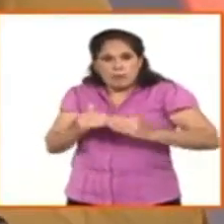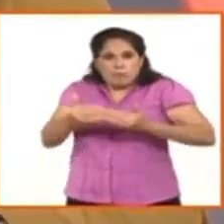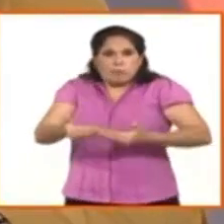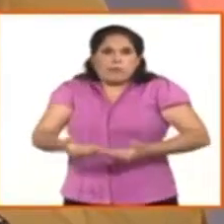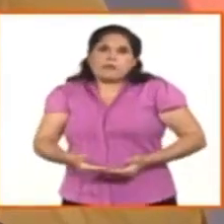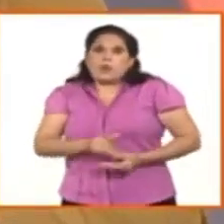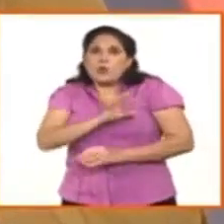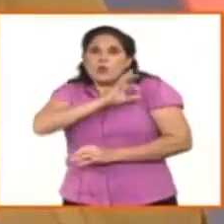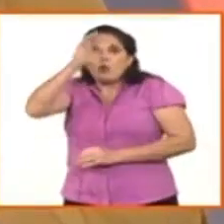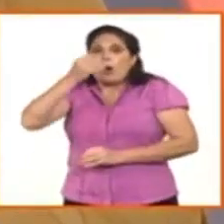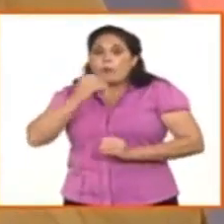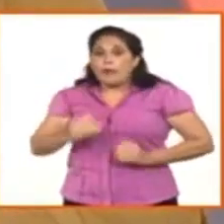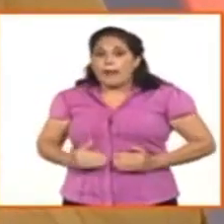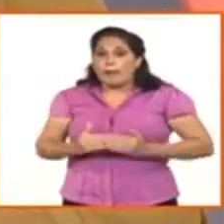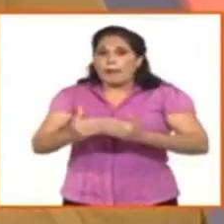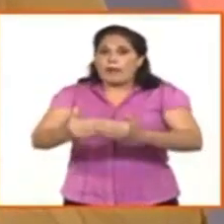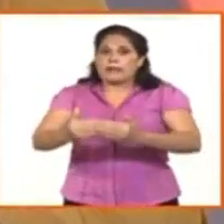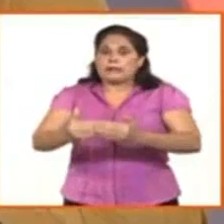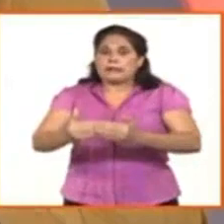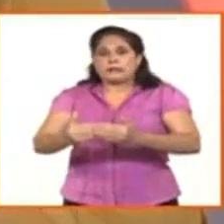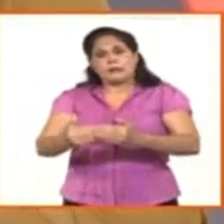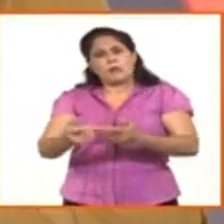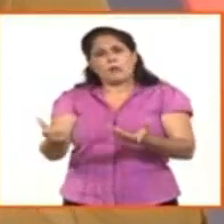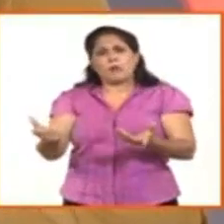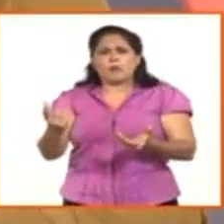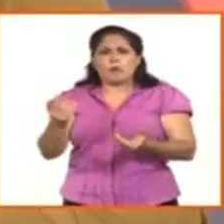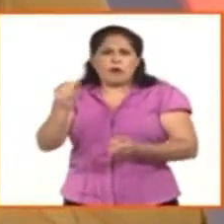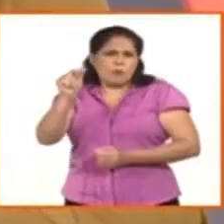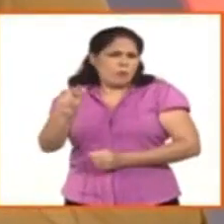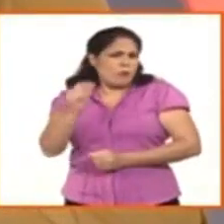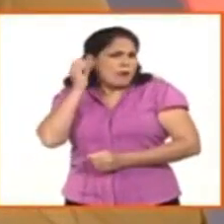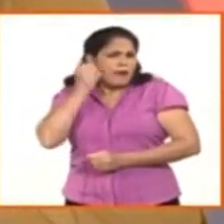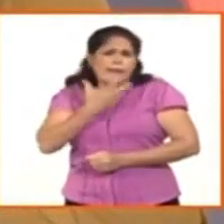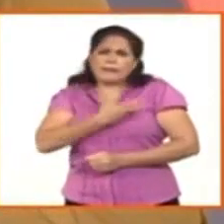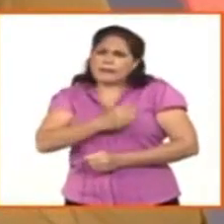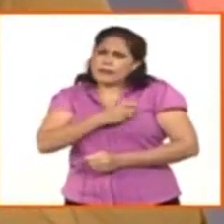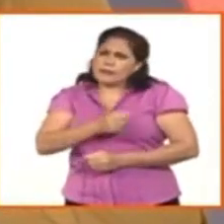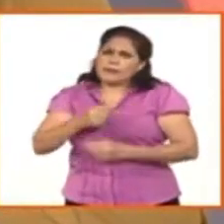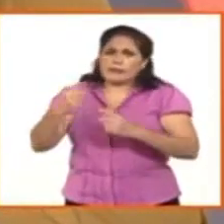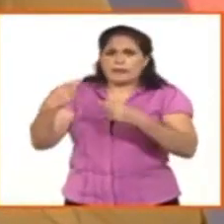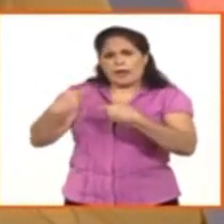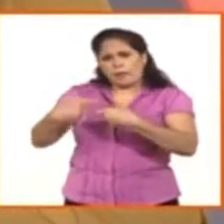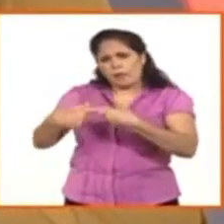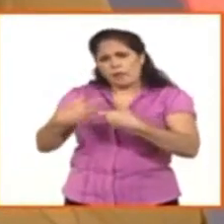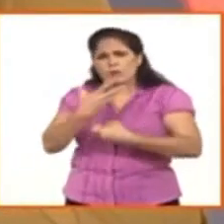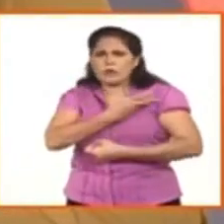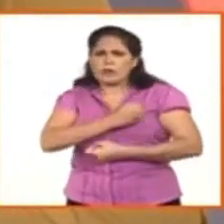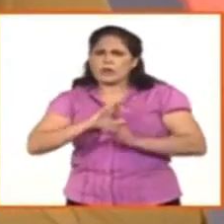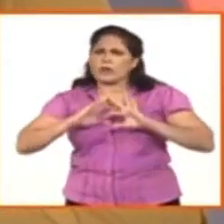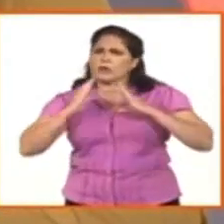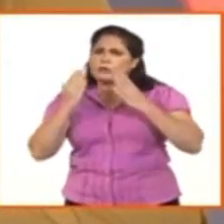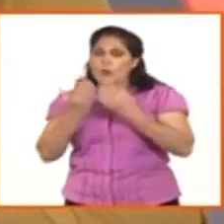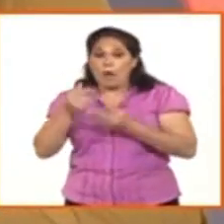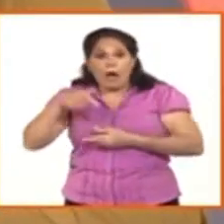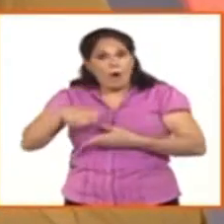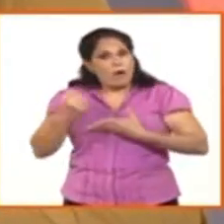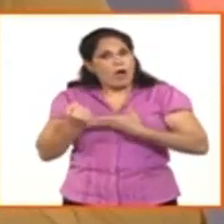concepto de la gestación solidaria, que como bien dijo la doctora que me antecedió, marca una